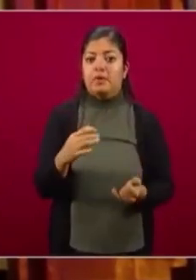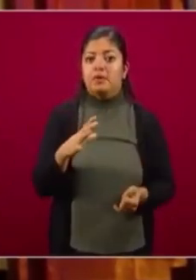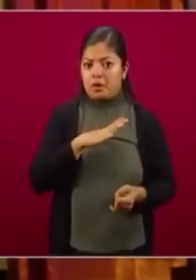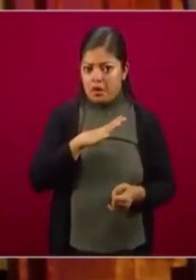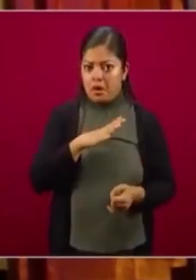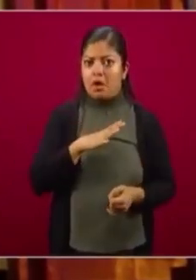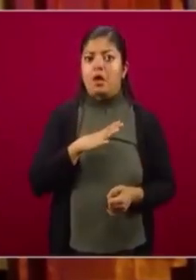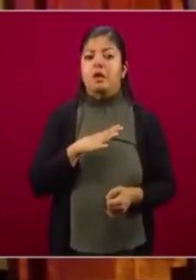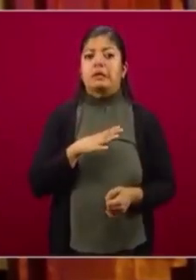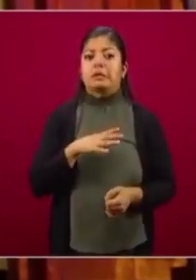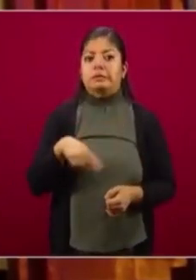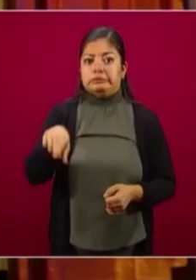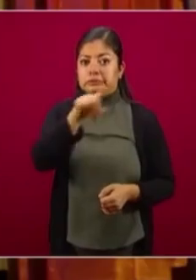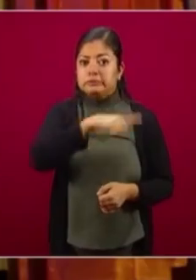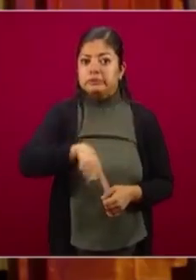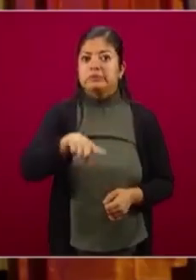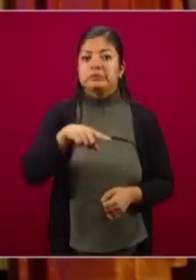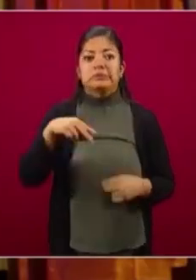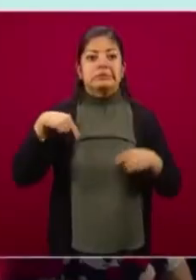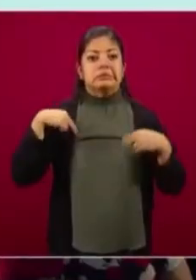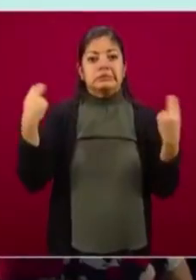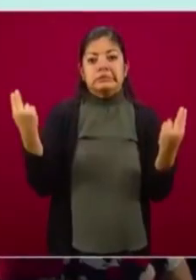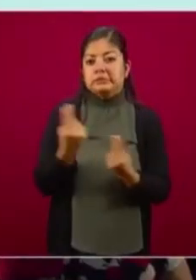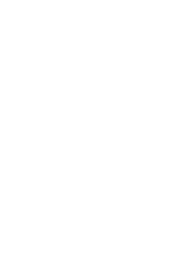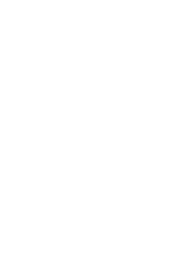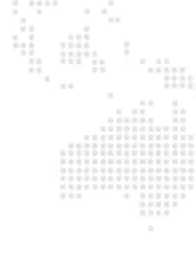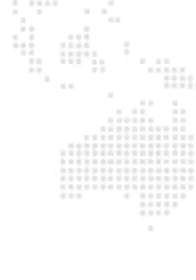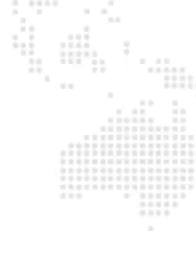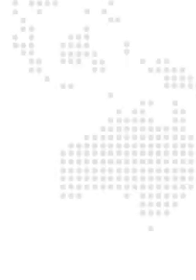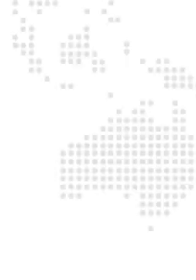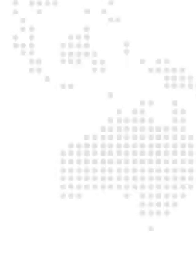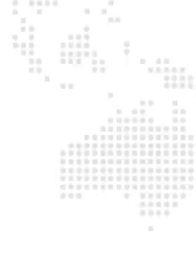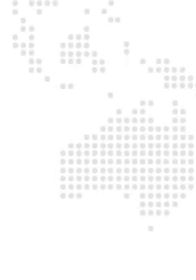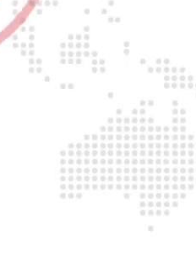una necesidad de contar con esta cantidad de recursos.